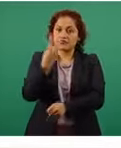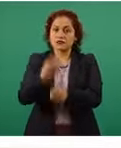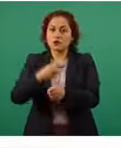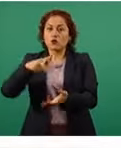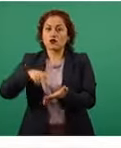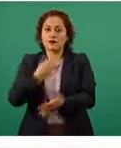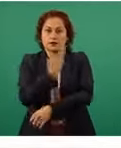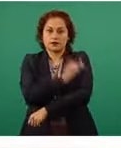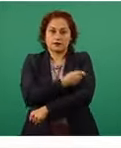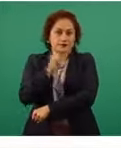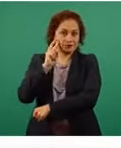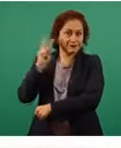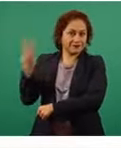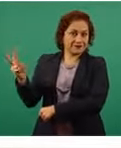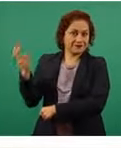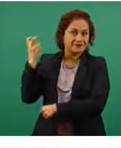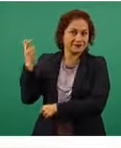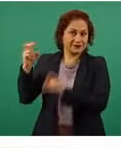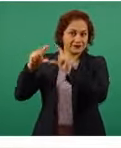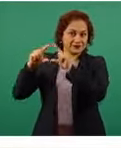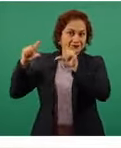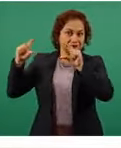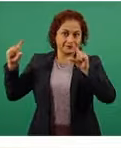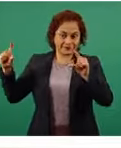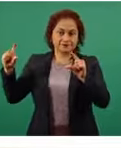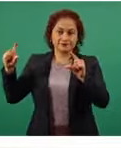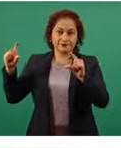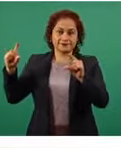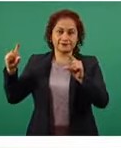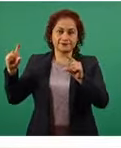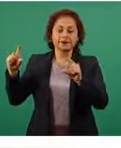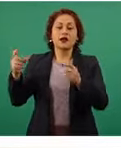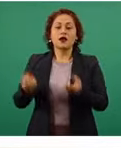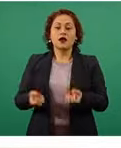prioritario de personal de la salud, tenemos